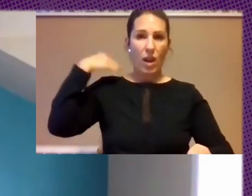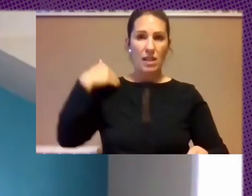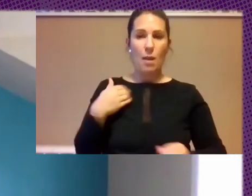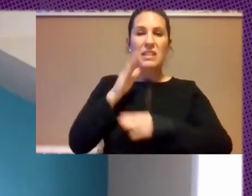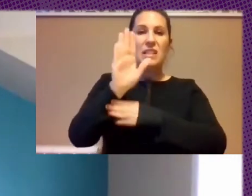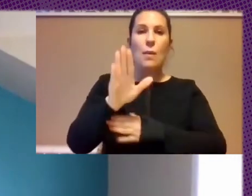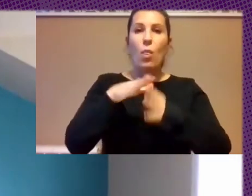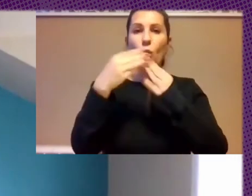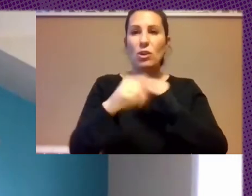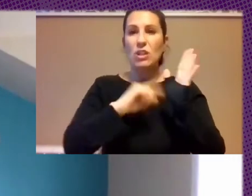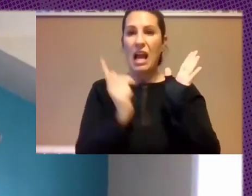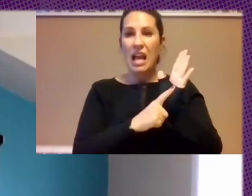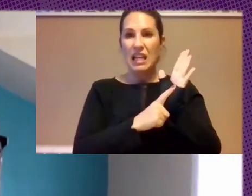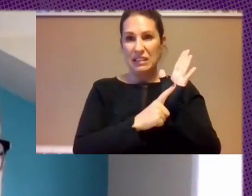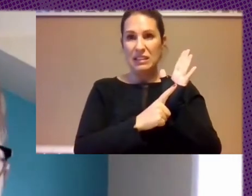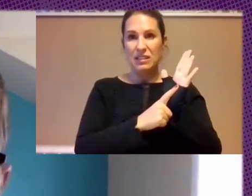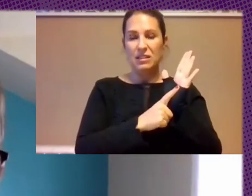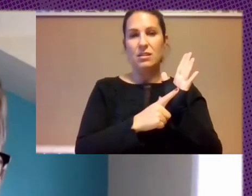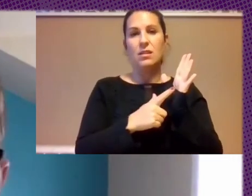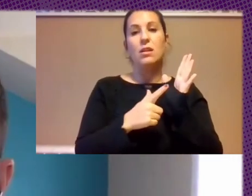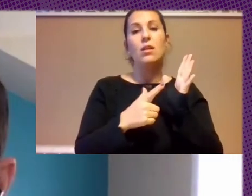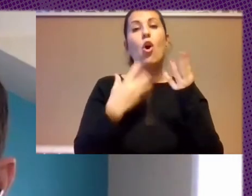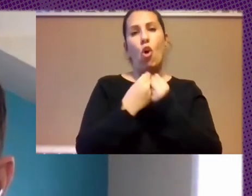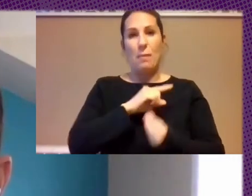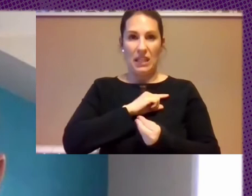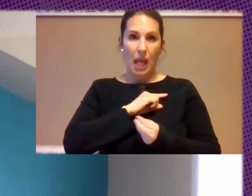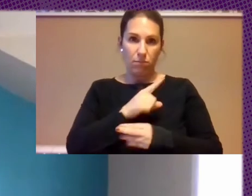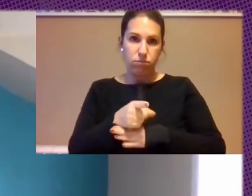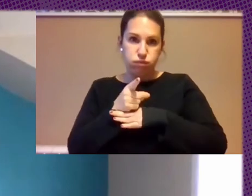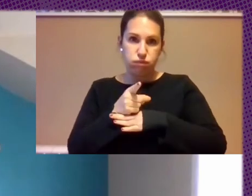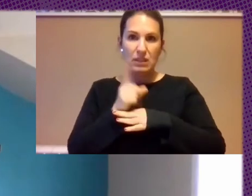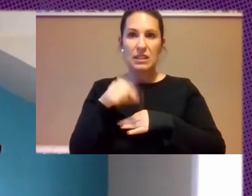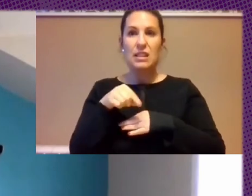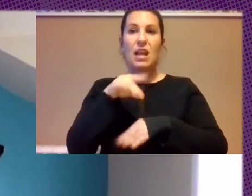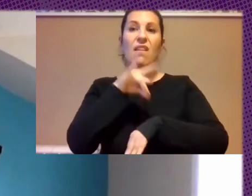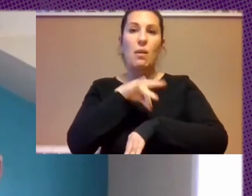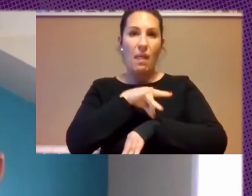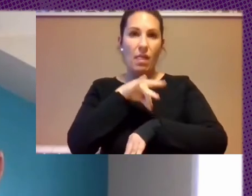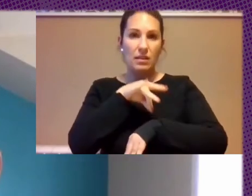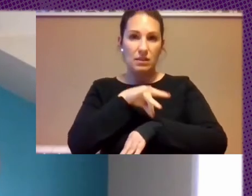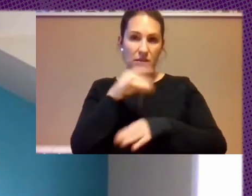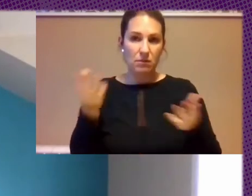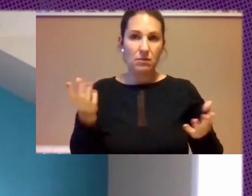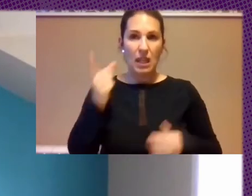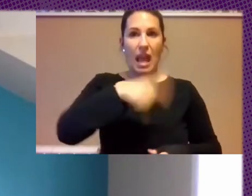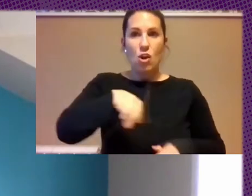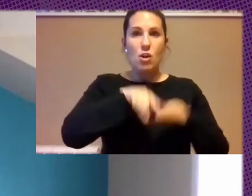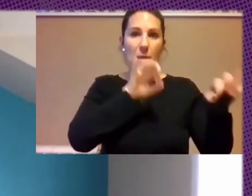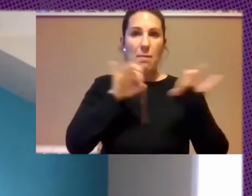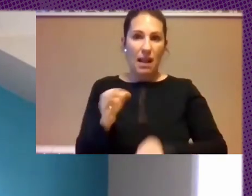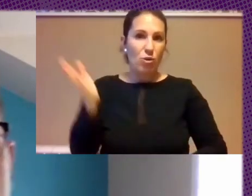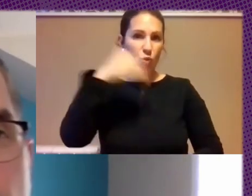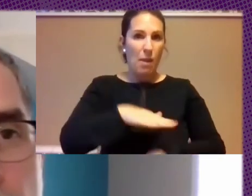Legales Claro Acompañados Con Poder Militar Y También Con Enfermedades Que No Estaban Ellos Preparados Para